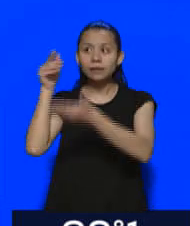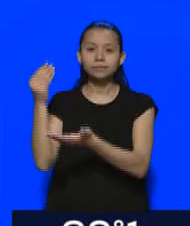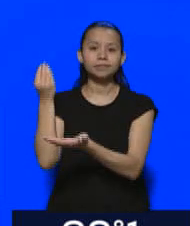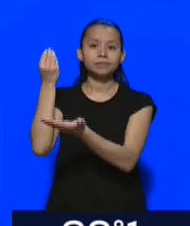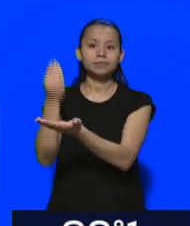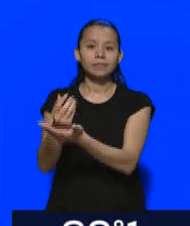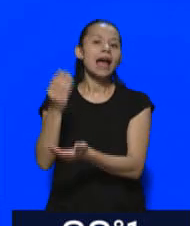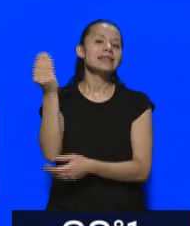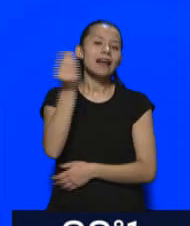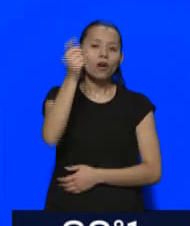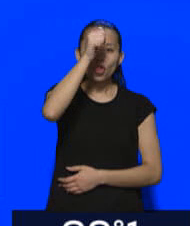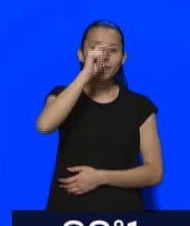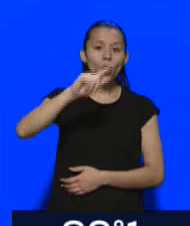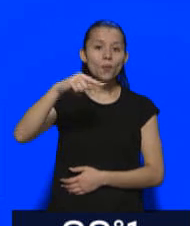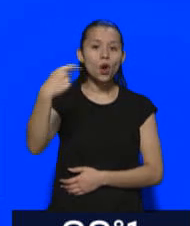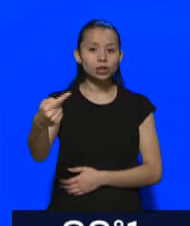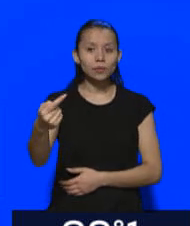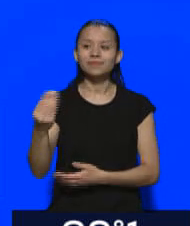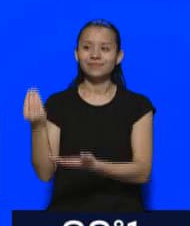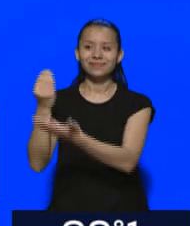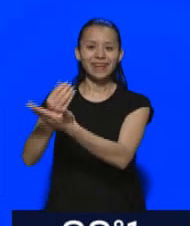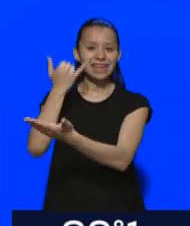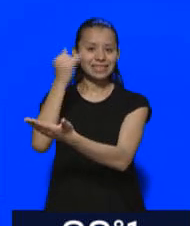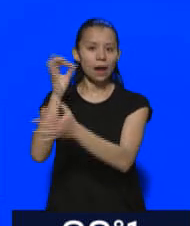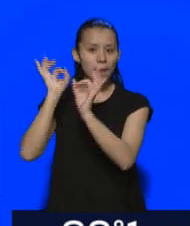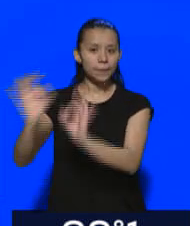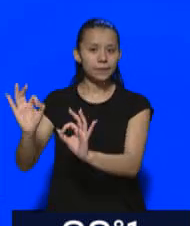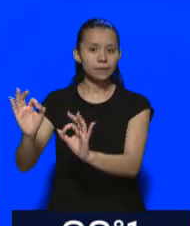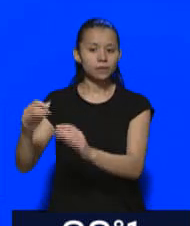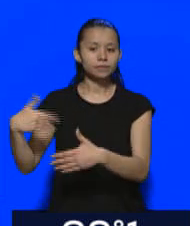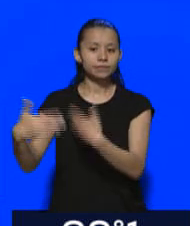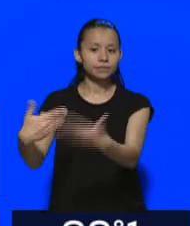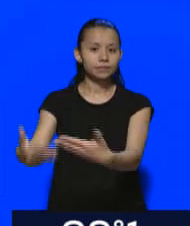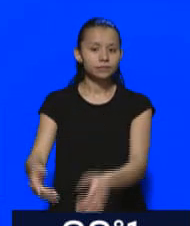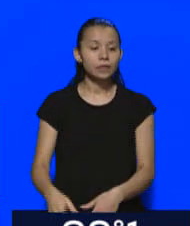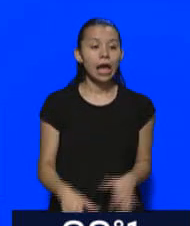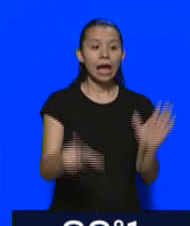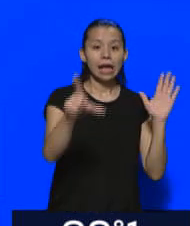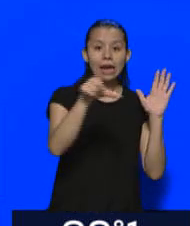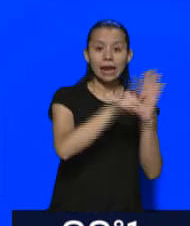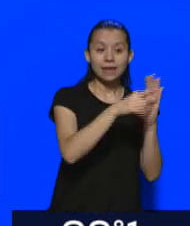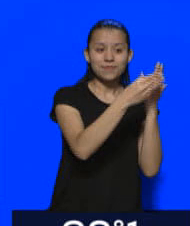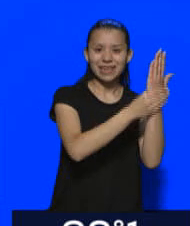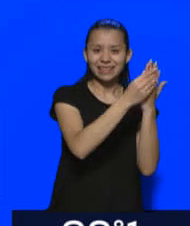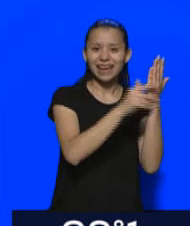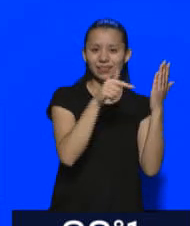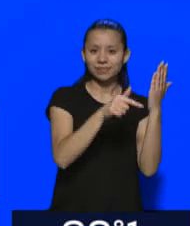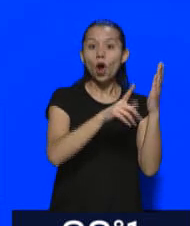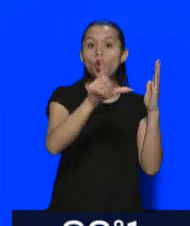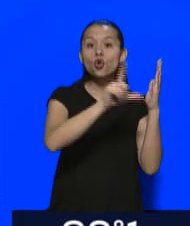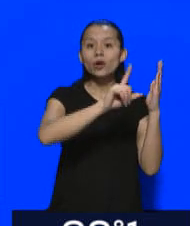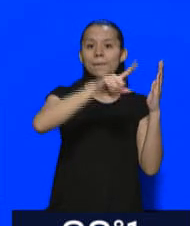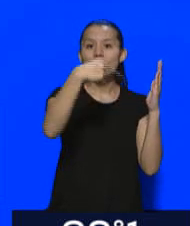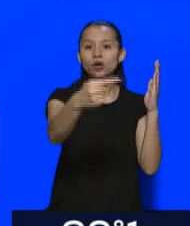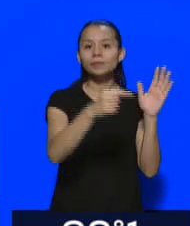próximo fin de semana cuando asuma precisamente el domingo con una ley de ministerio que se espera que la dé a conocer el próximo lunes ya en